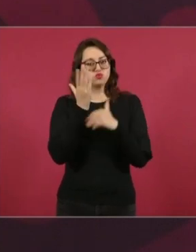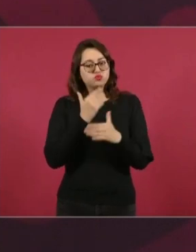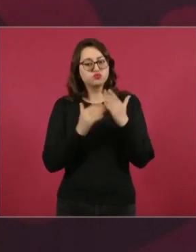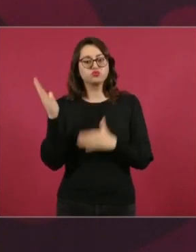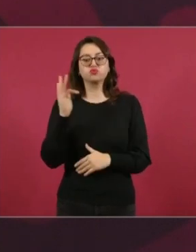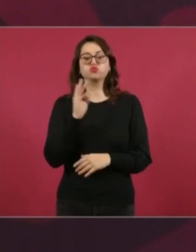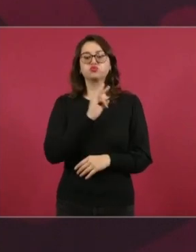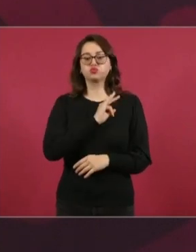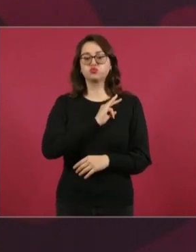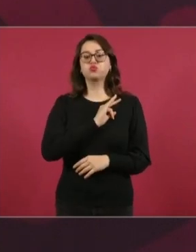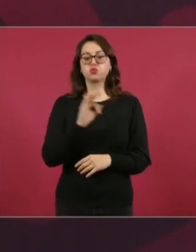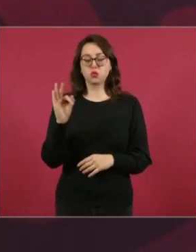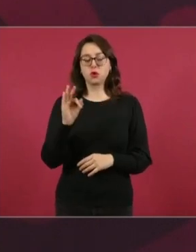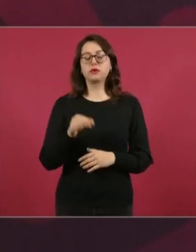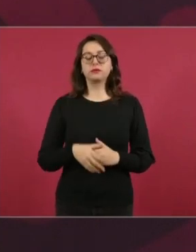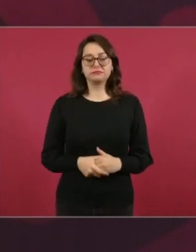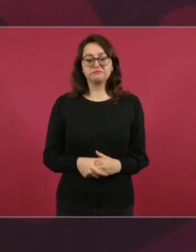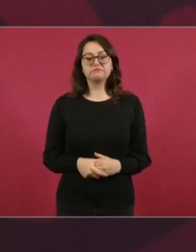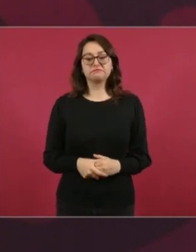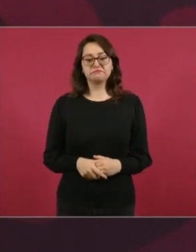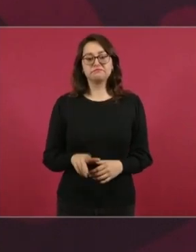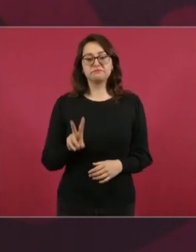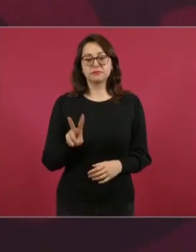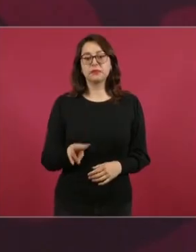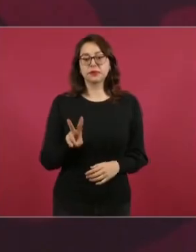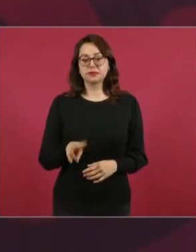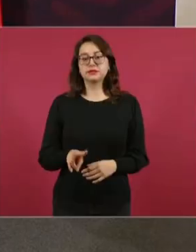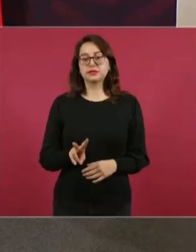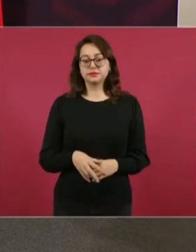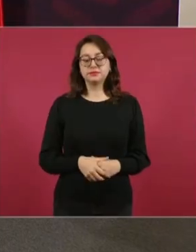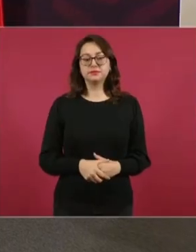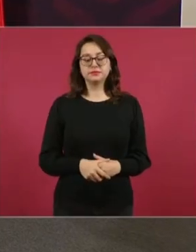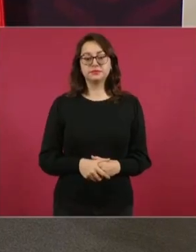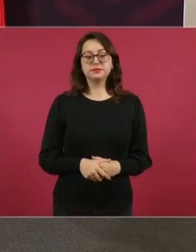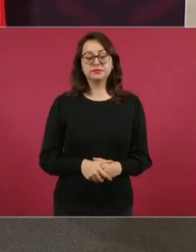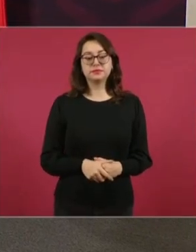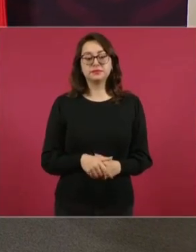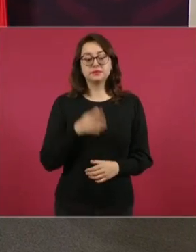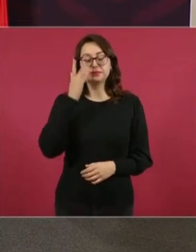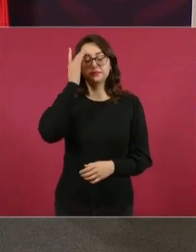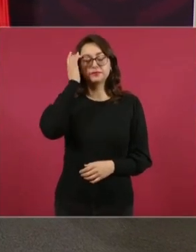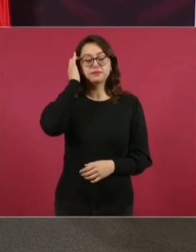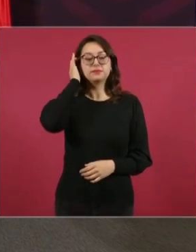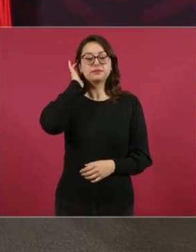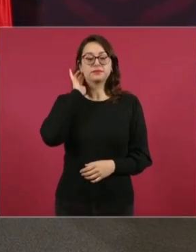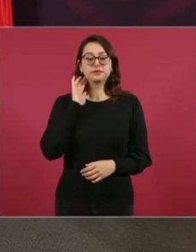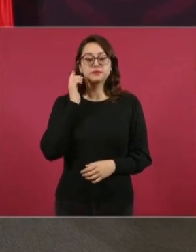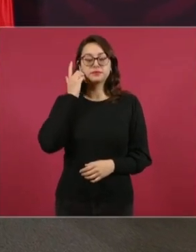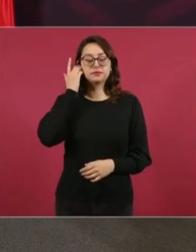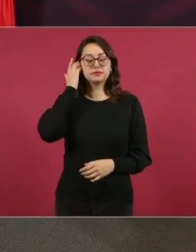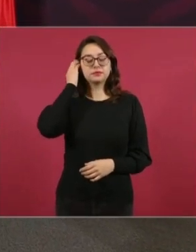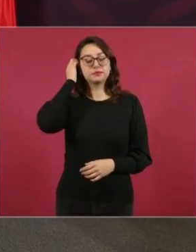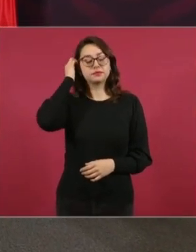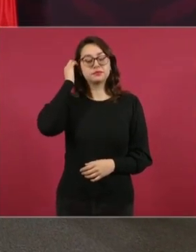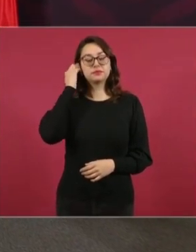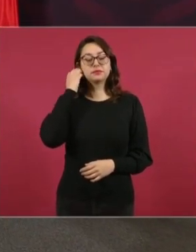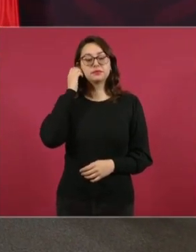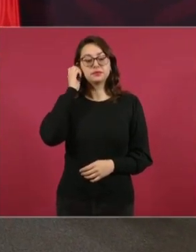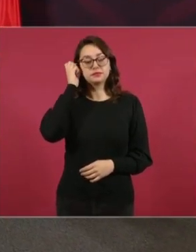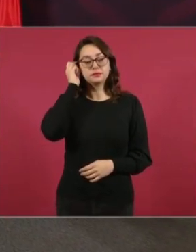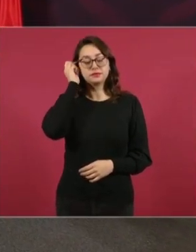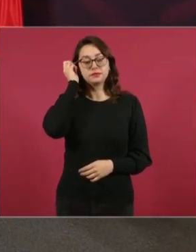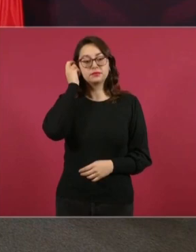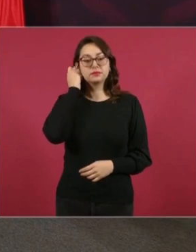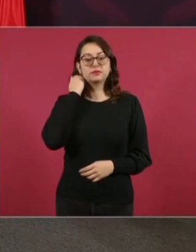Se está pensando en la rehabilitación, modernización del